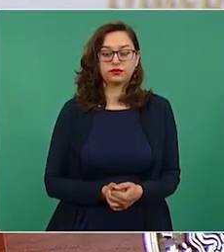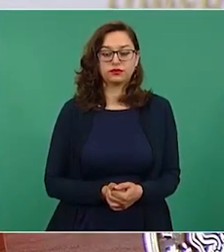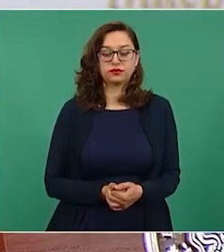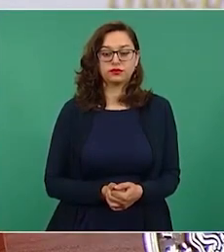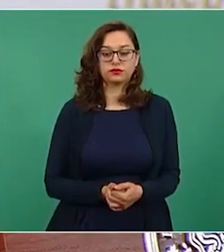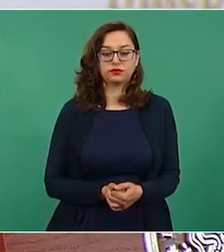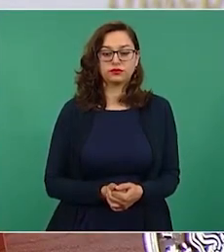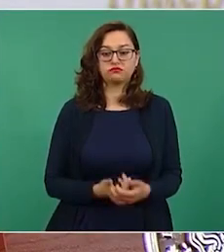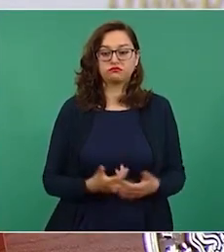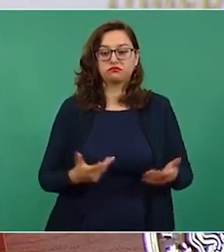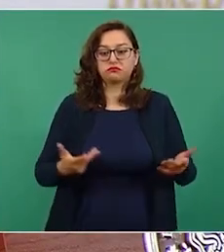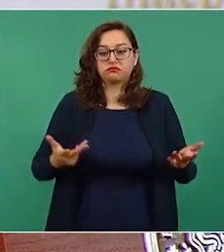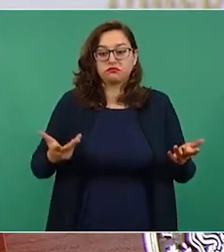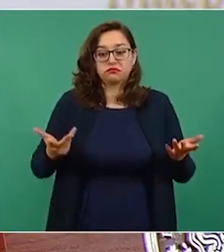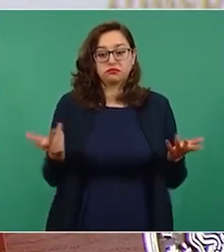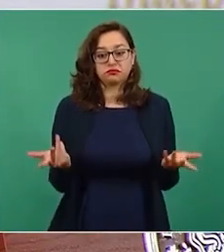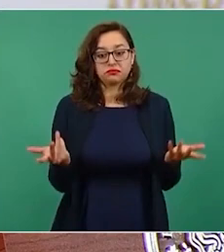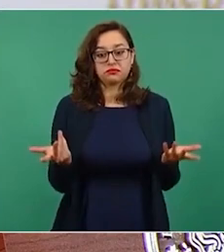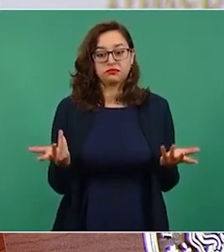la ley